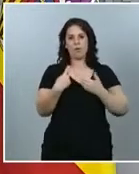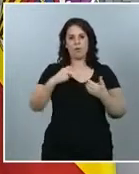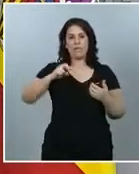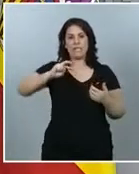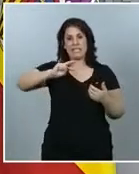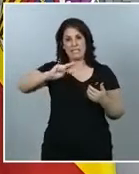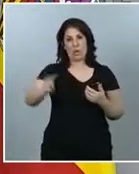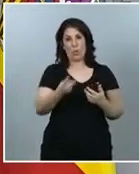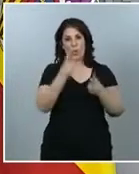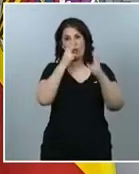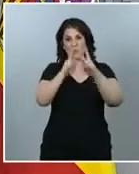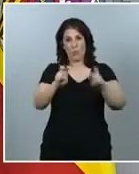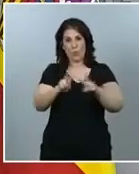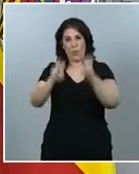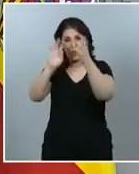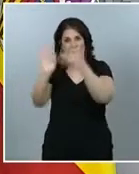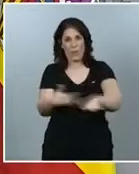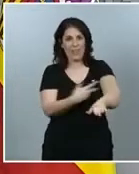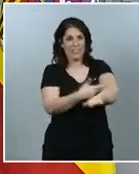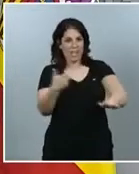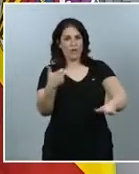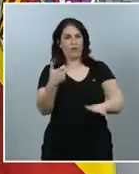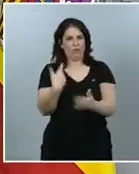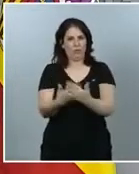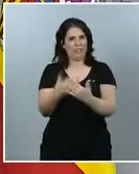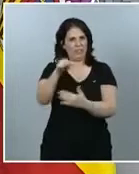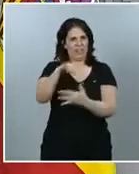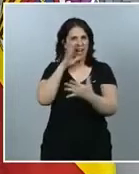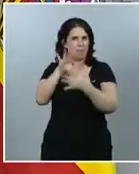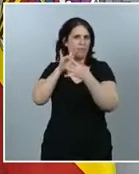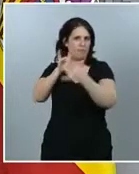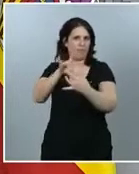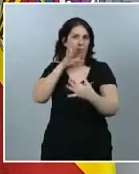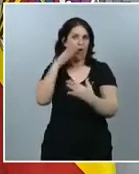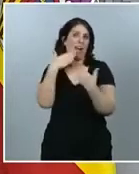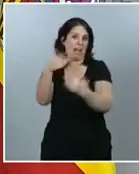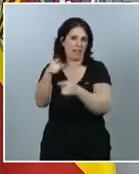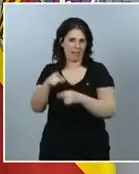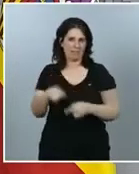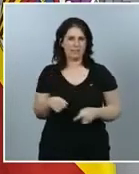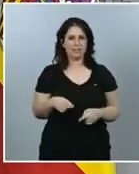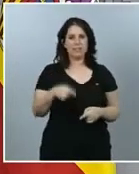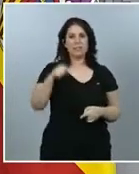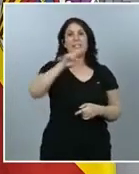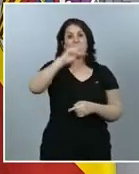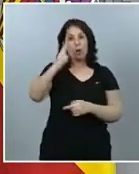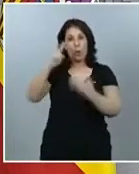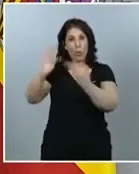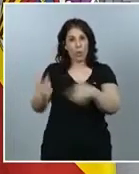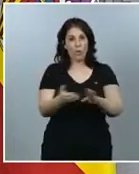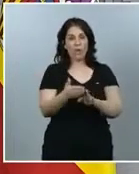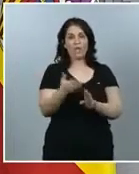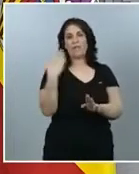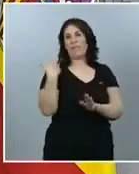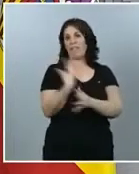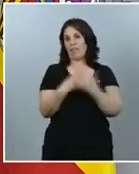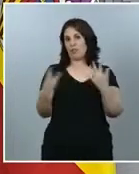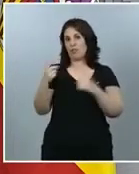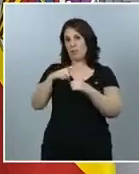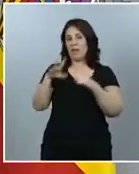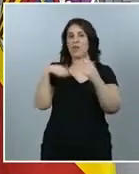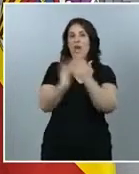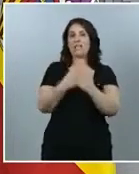estudio de seroprevalencia. En esta segunda ronda, que se han incluido participantes del 18 de mayo al 1 de junio,